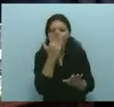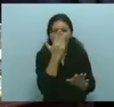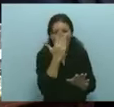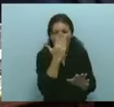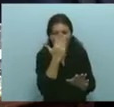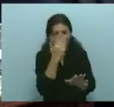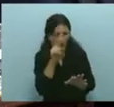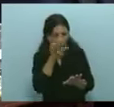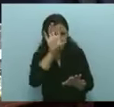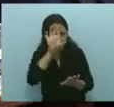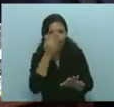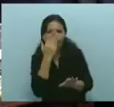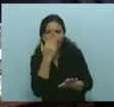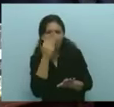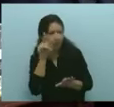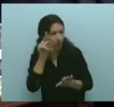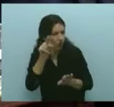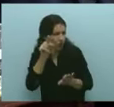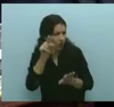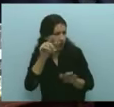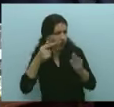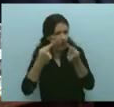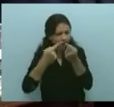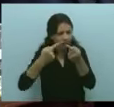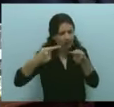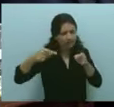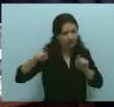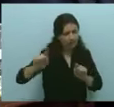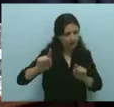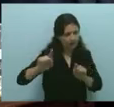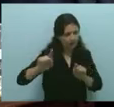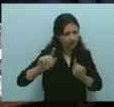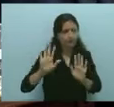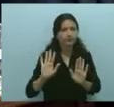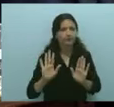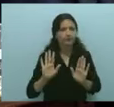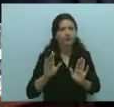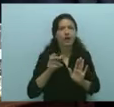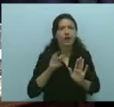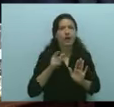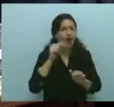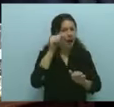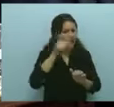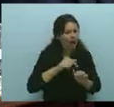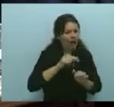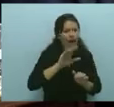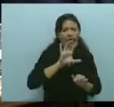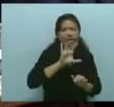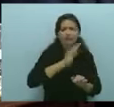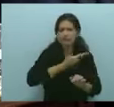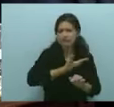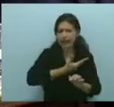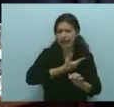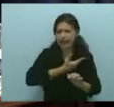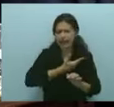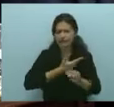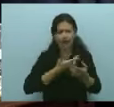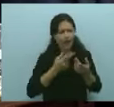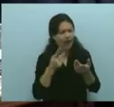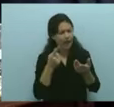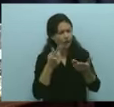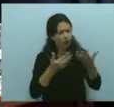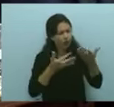Ustedes saben que en Santa Fe el haber se calcula sobre el sueldo bruto, sin descontar los aportes